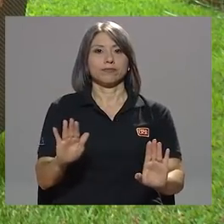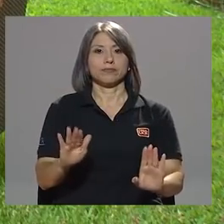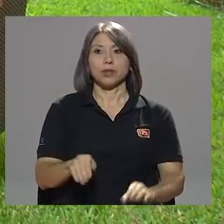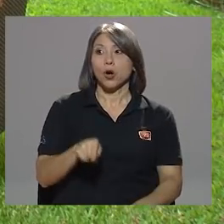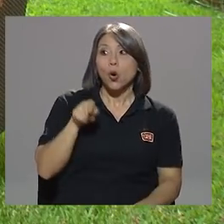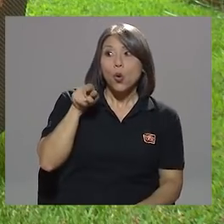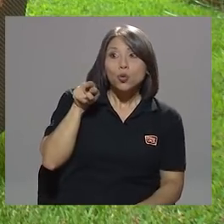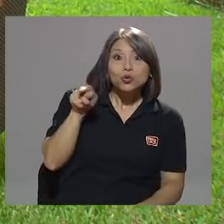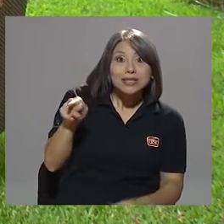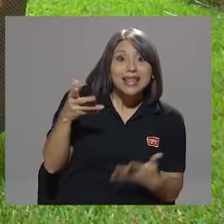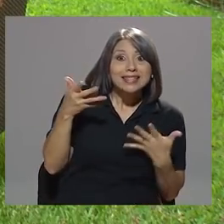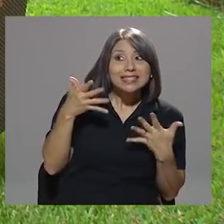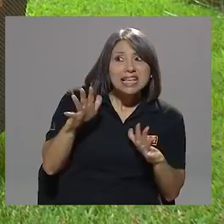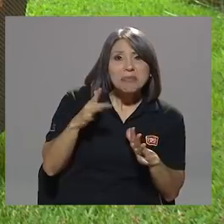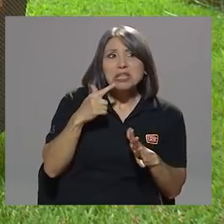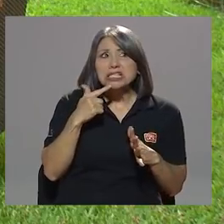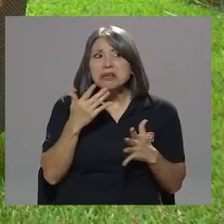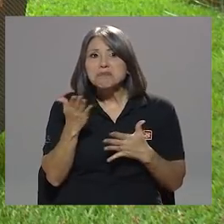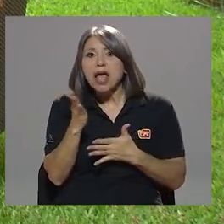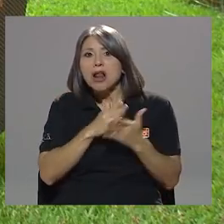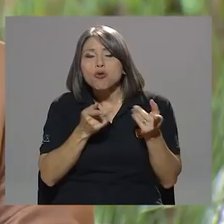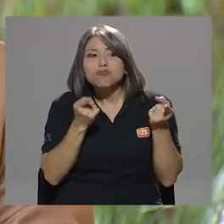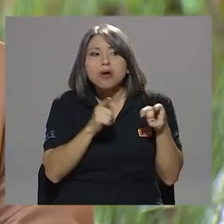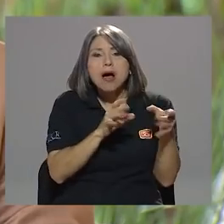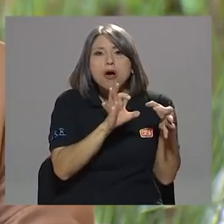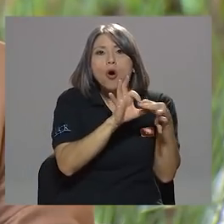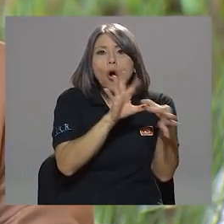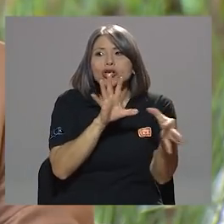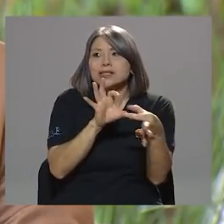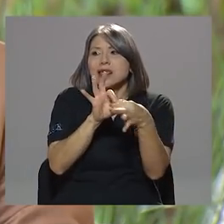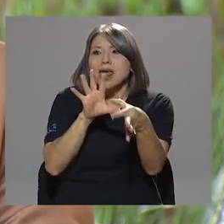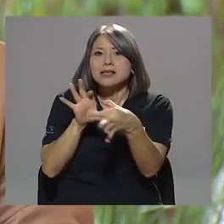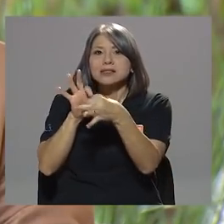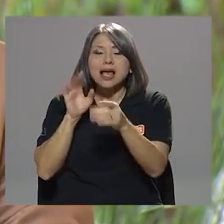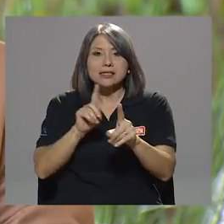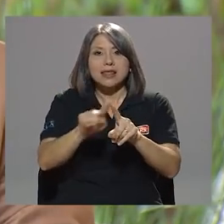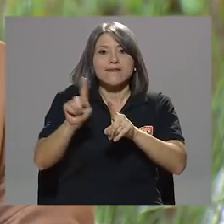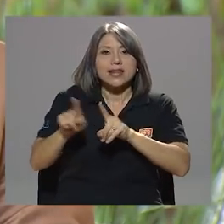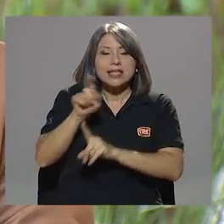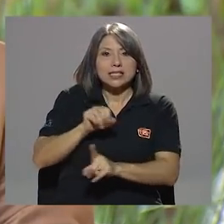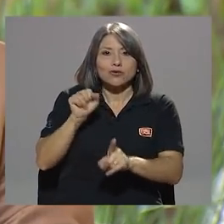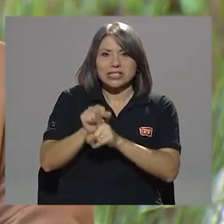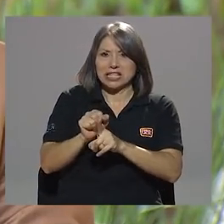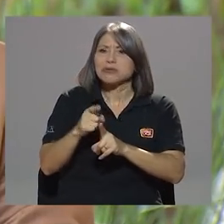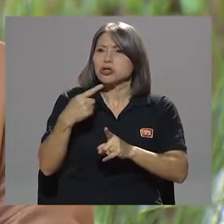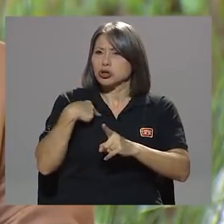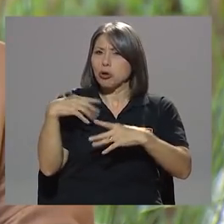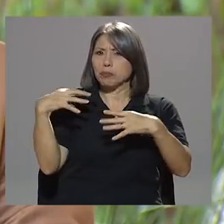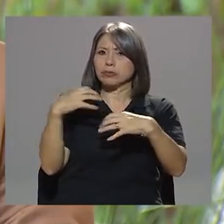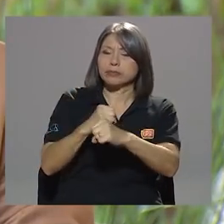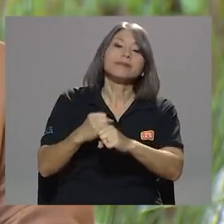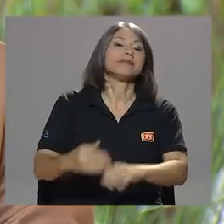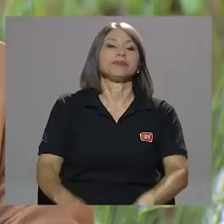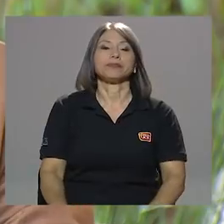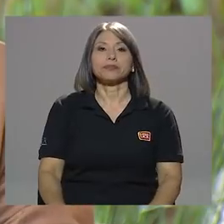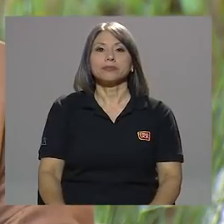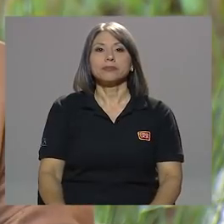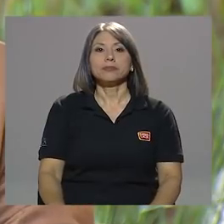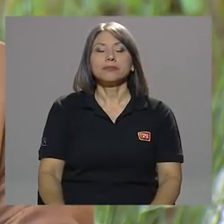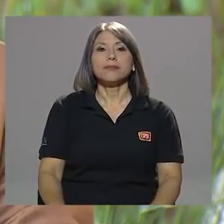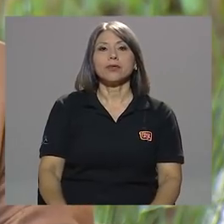Usted ha categorizado de coincidencias una serie de hechos. Voy a tratar de comentárselo muy rápidamente, don Juan Carlos.